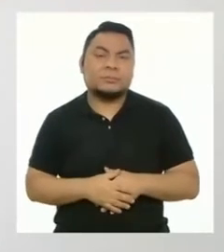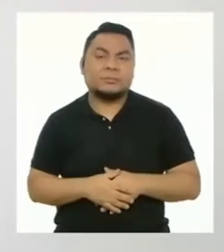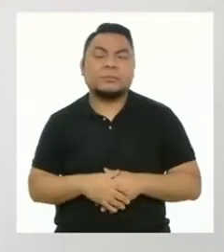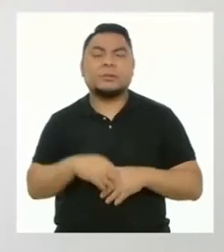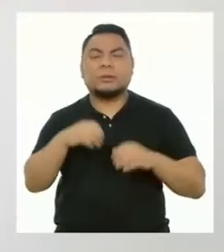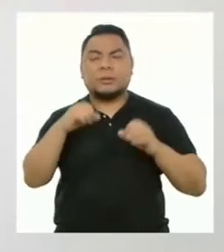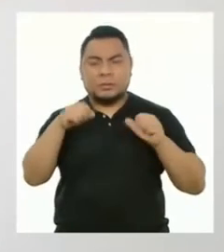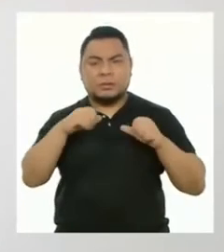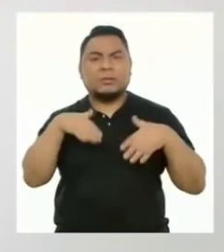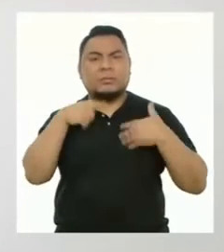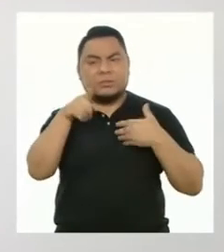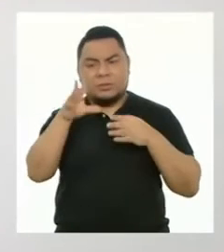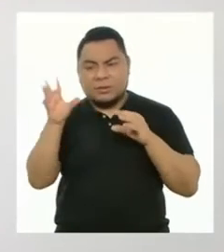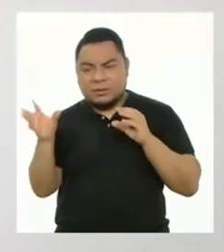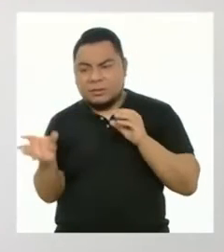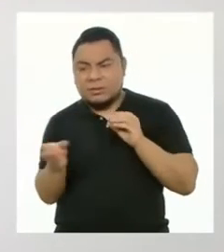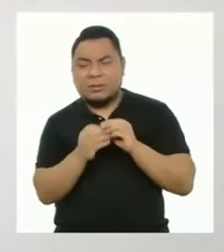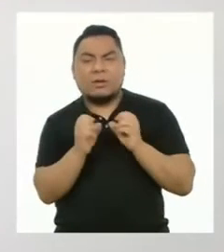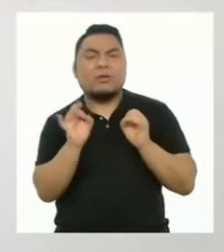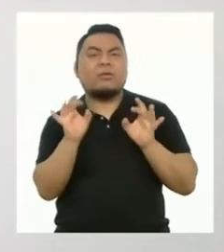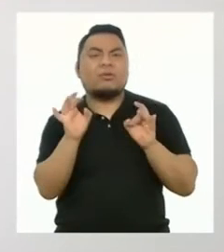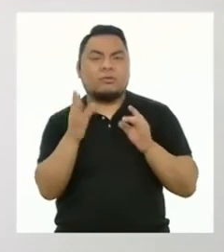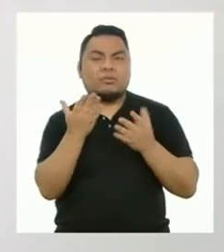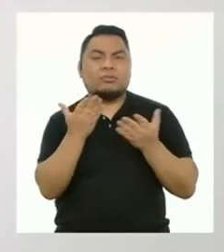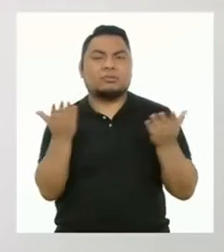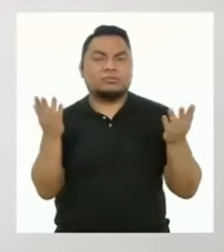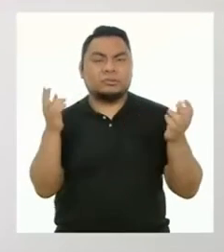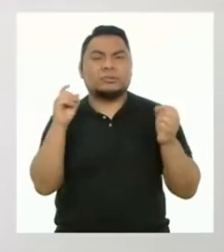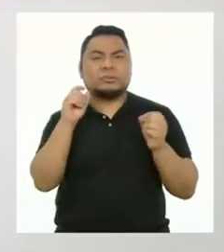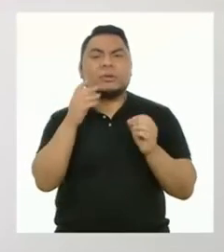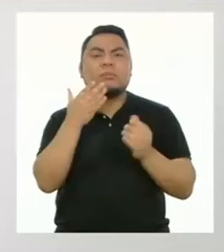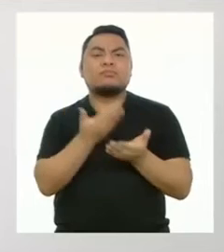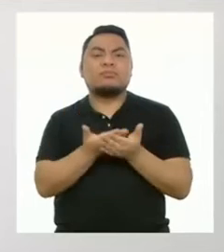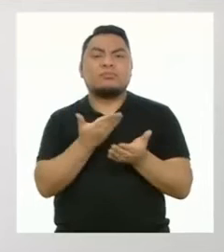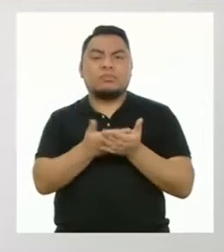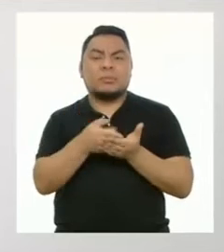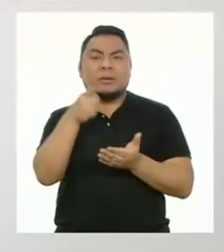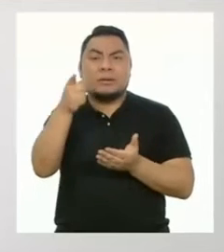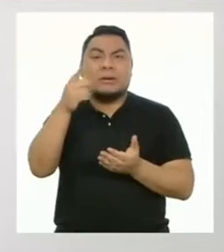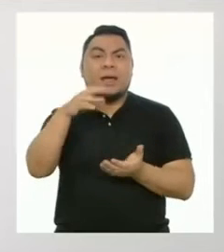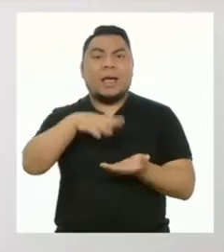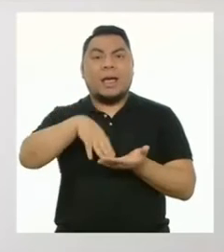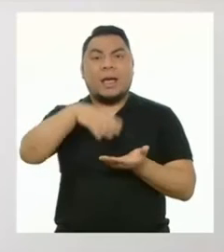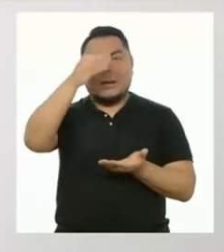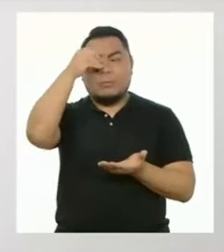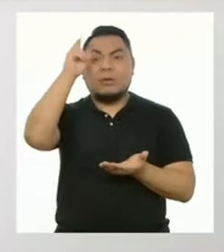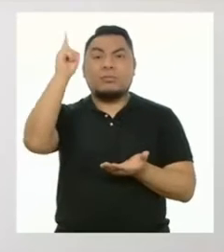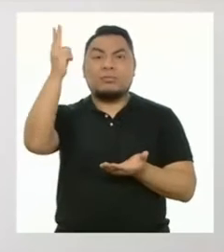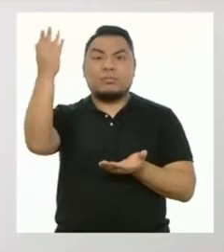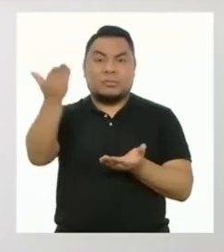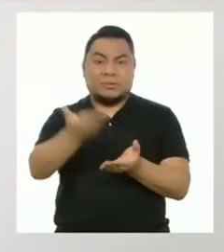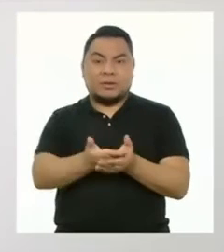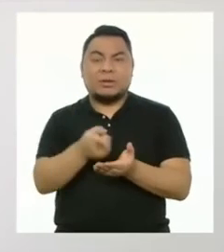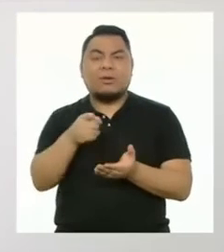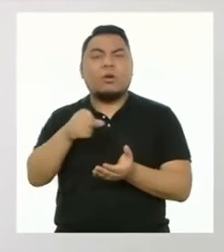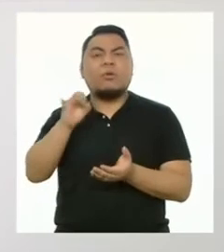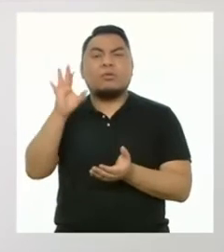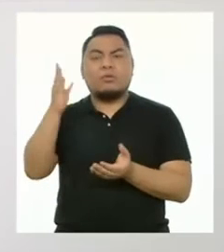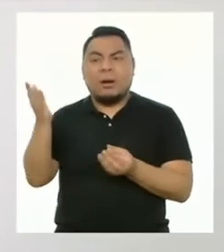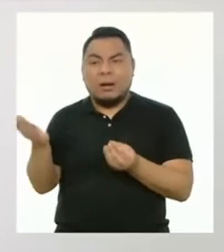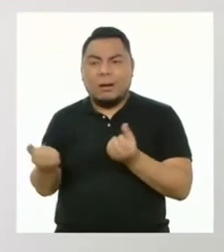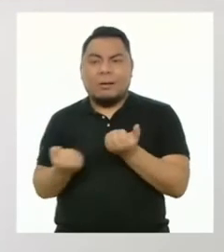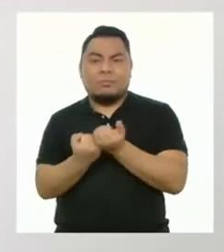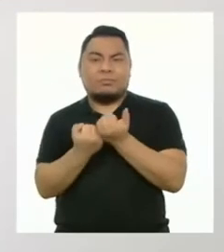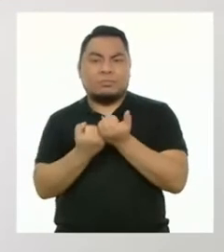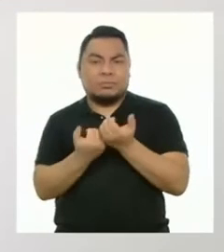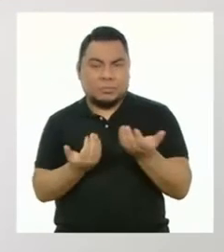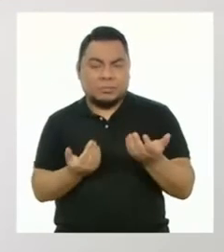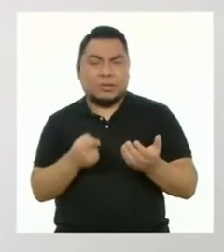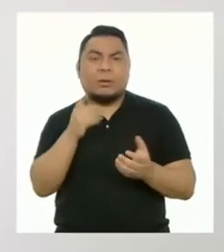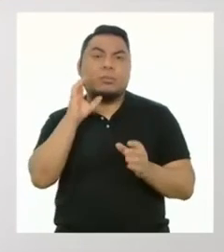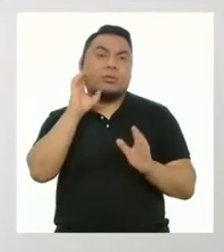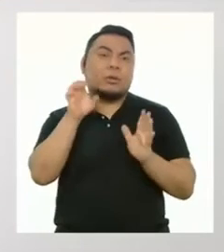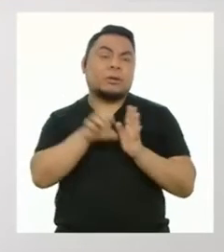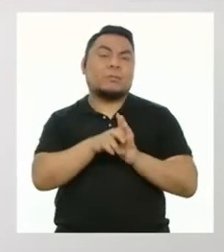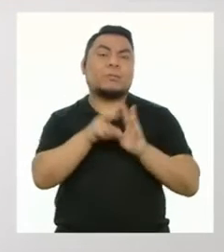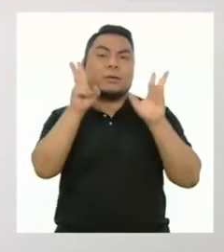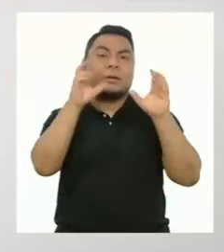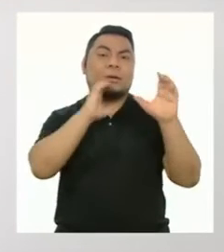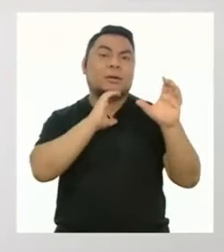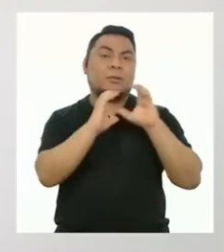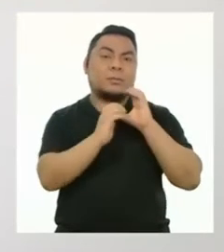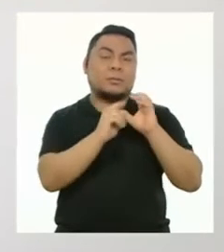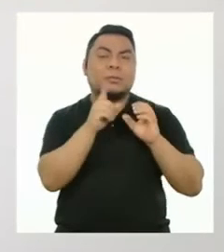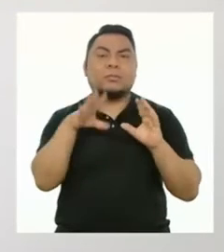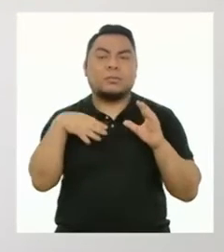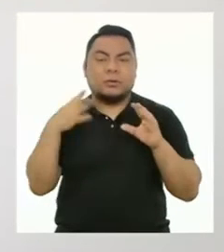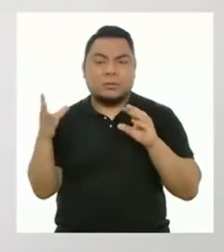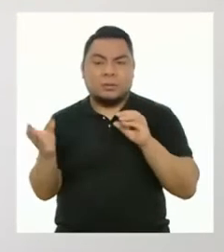Claro que puedes incluir otros productos que demuestren lo que has aprendido. Por ejemplo, en la sección de escritura en comunicaciones